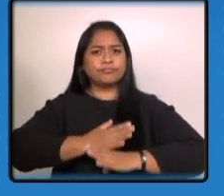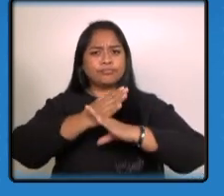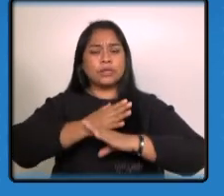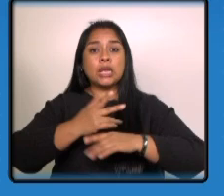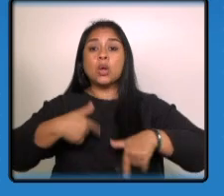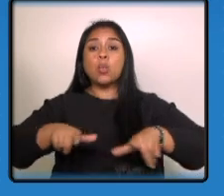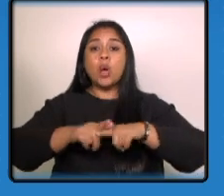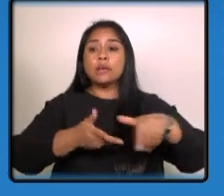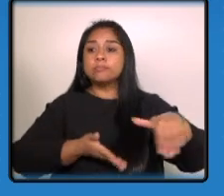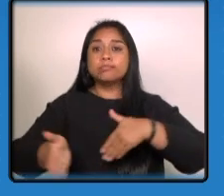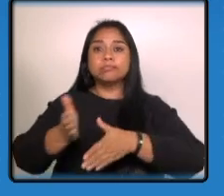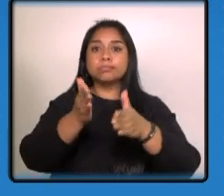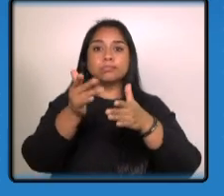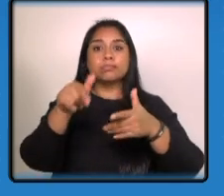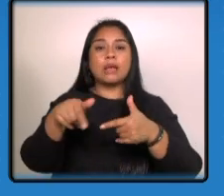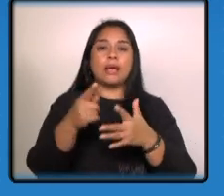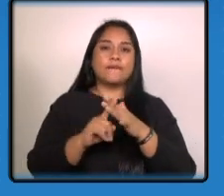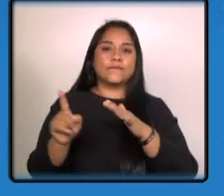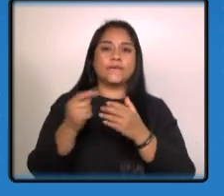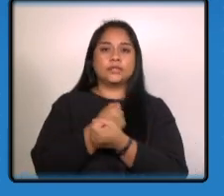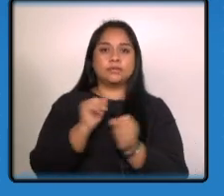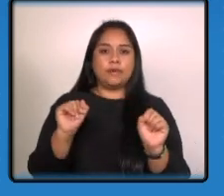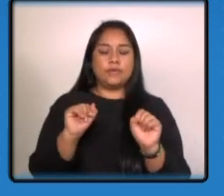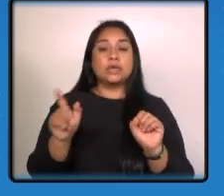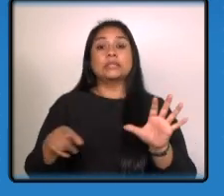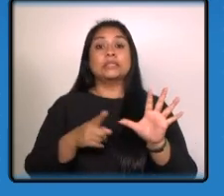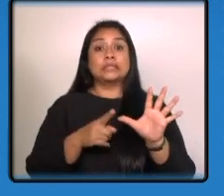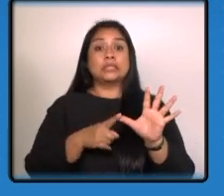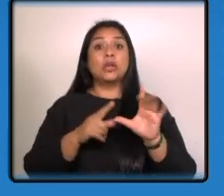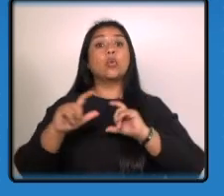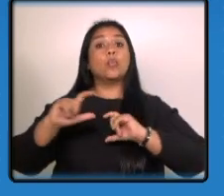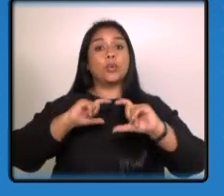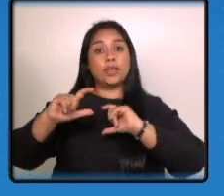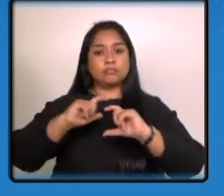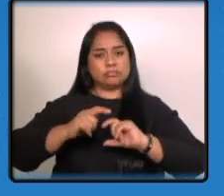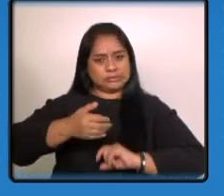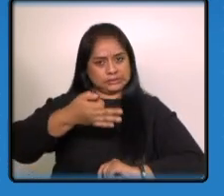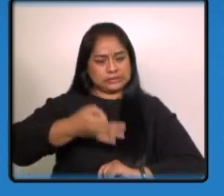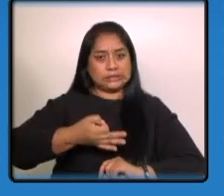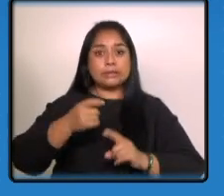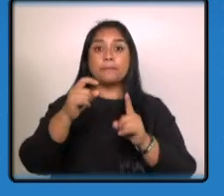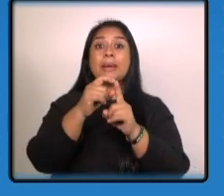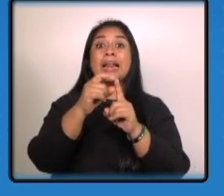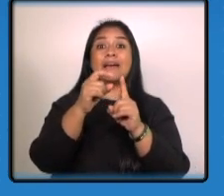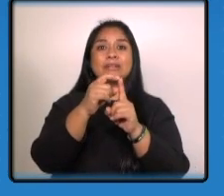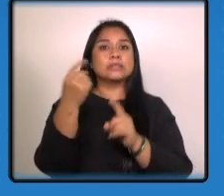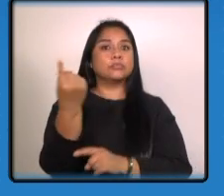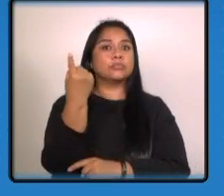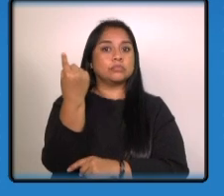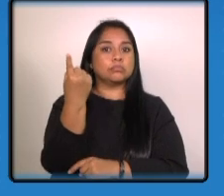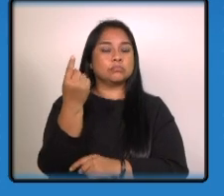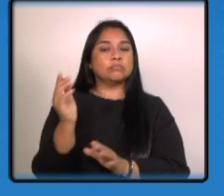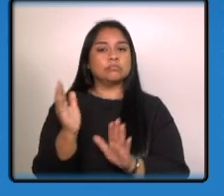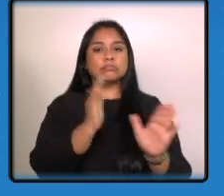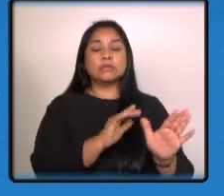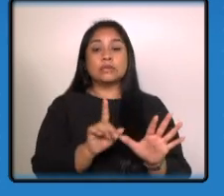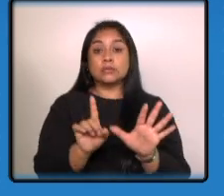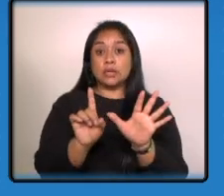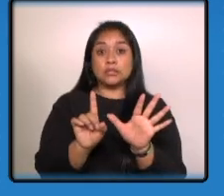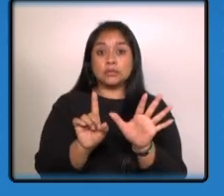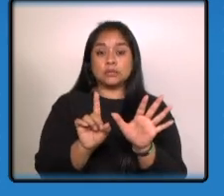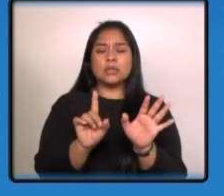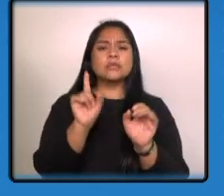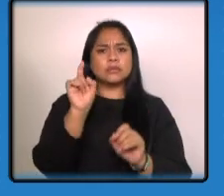5 debes tener una comunicación efectiva con tu familia teniendo palabras clave 6